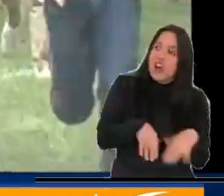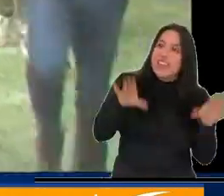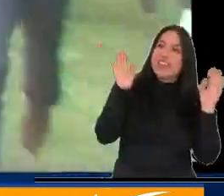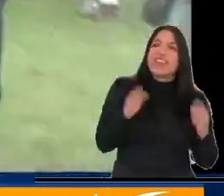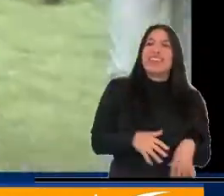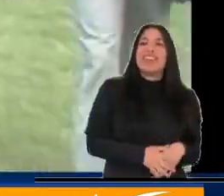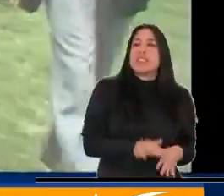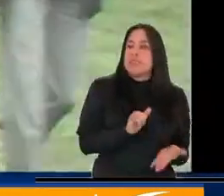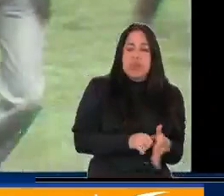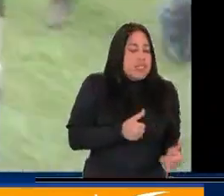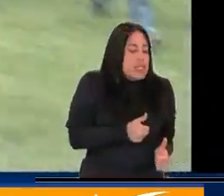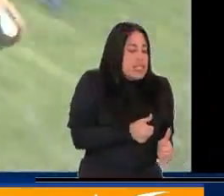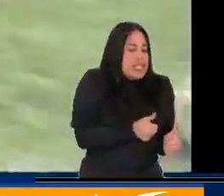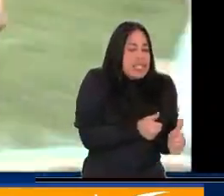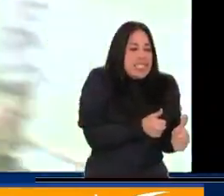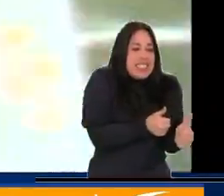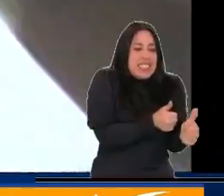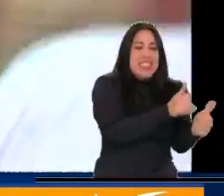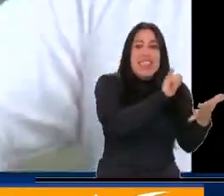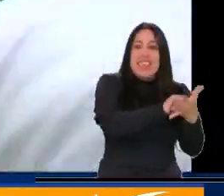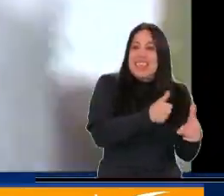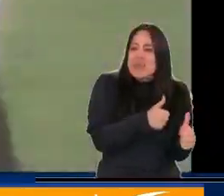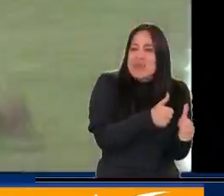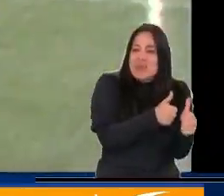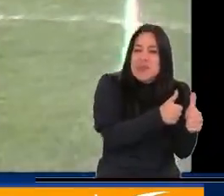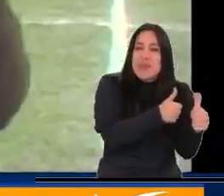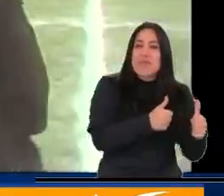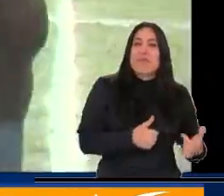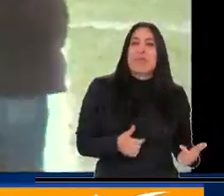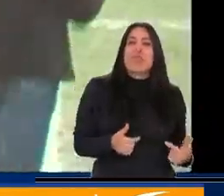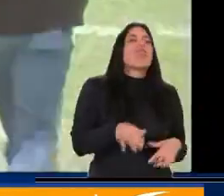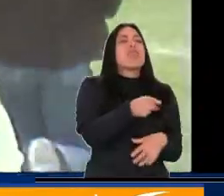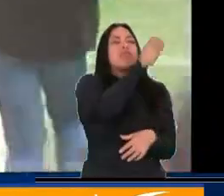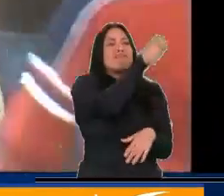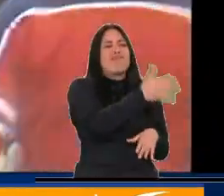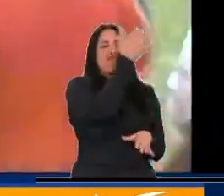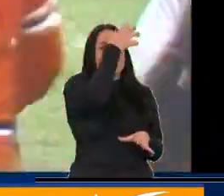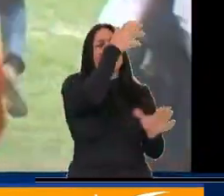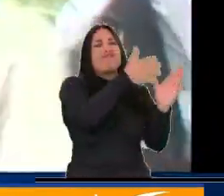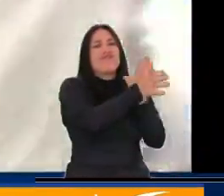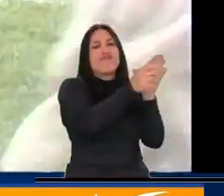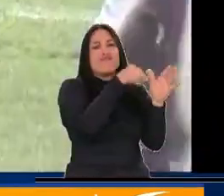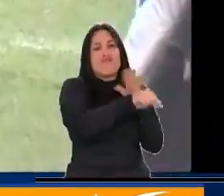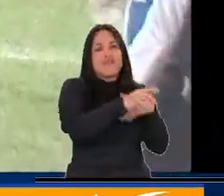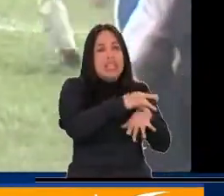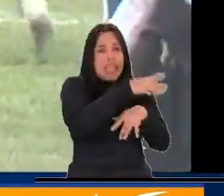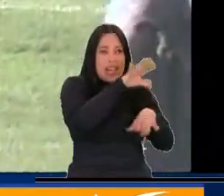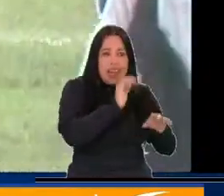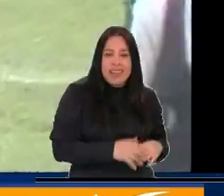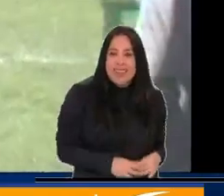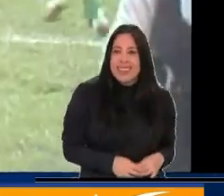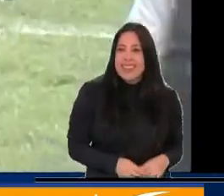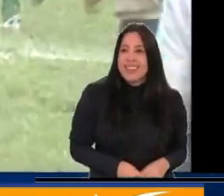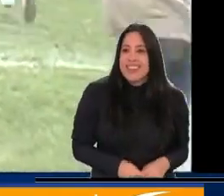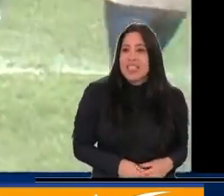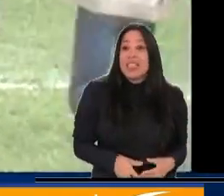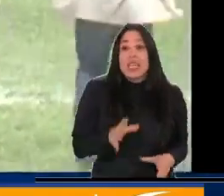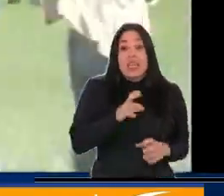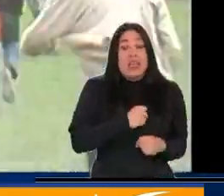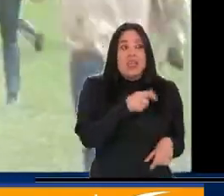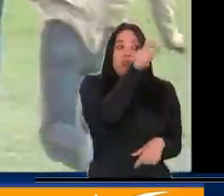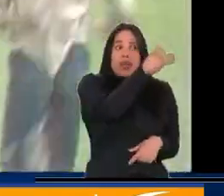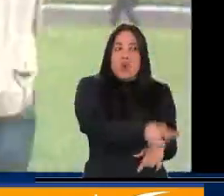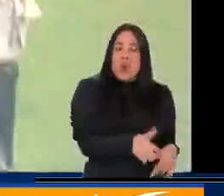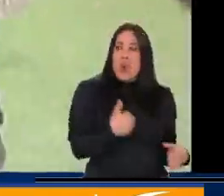si no dejándolo, hacía lo que él sabía, ahora dejándolo. Entonces, fue un dolor de